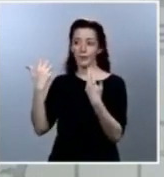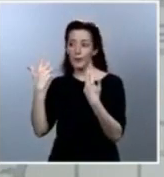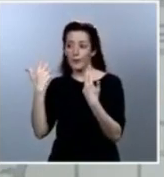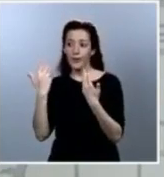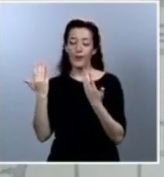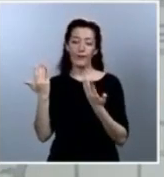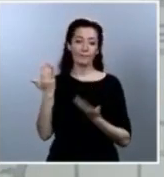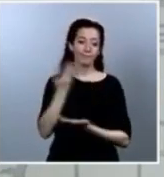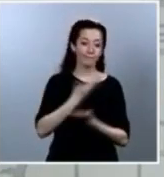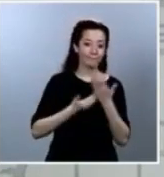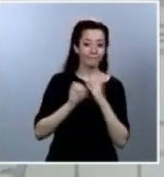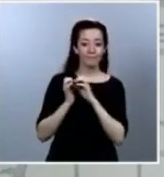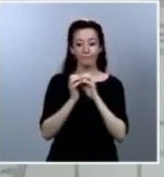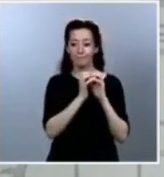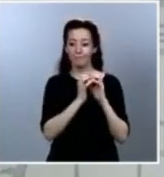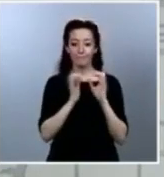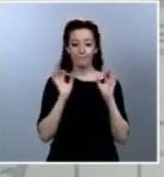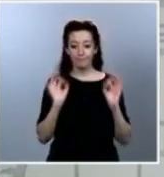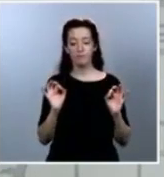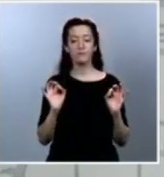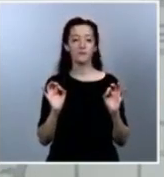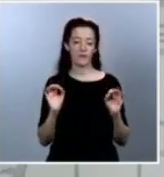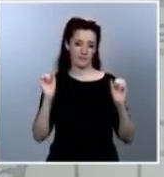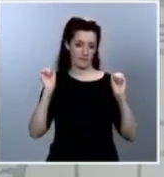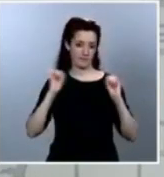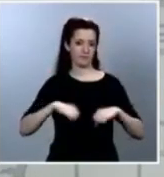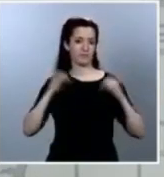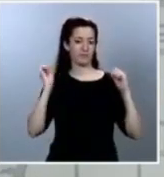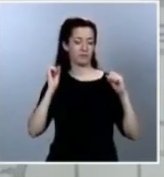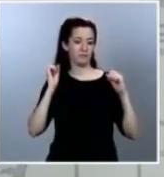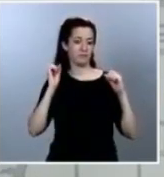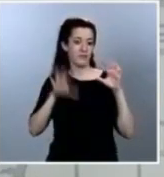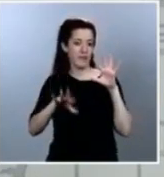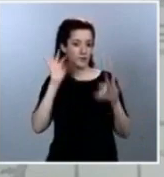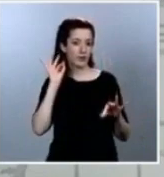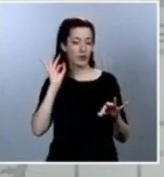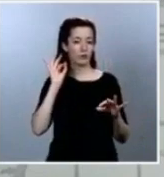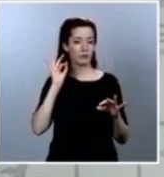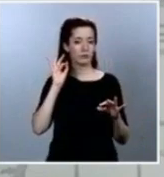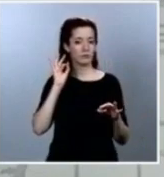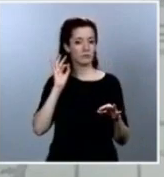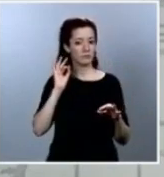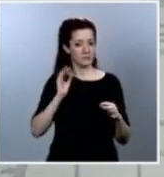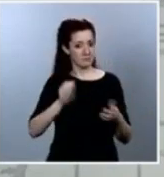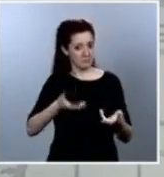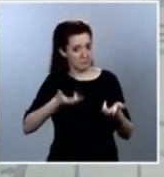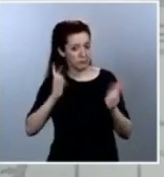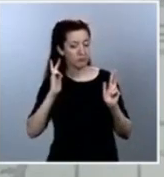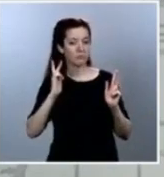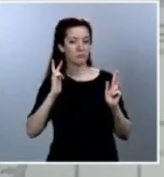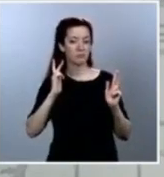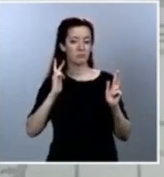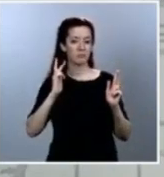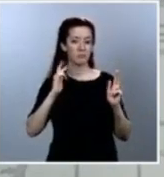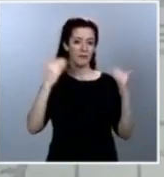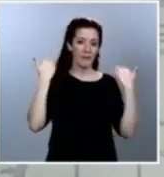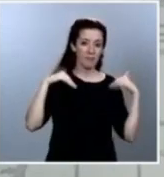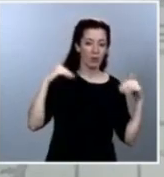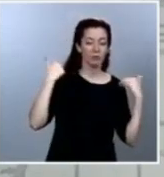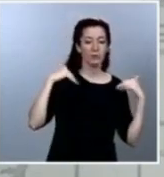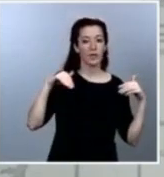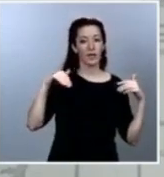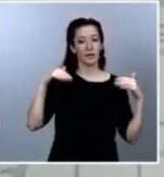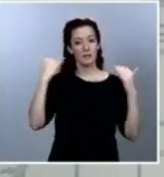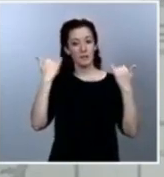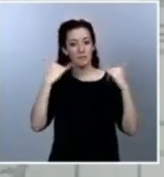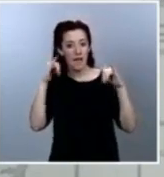definitivamente decidiremos si poner en marcha esta medida para hacer deporte individual, insisto, y también para salir con